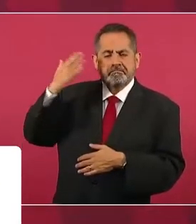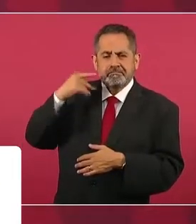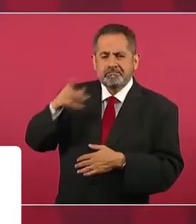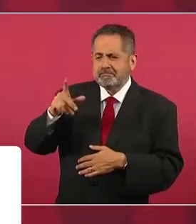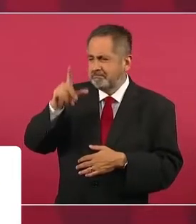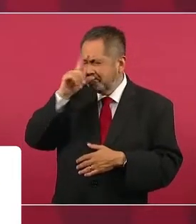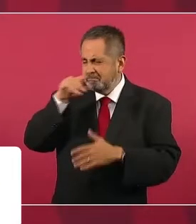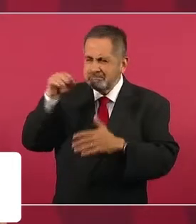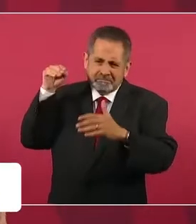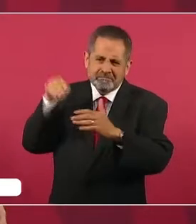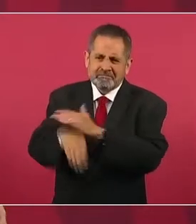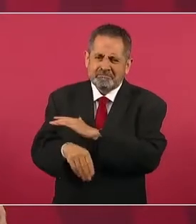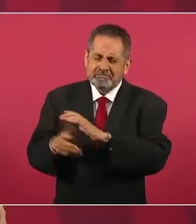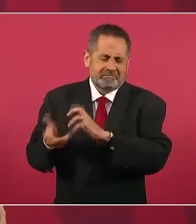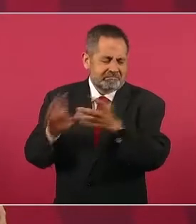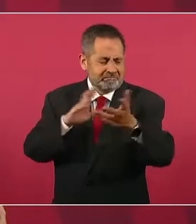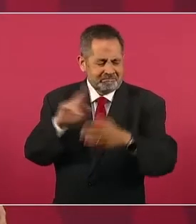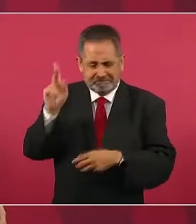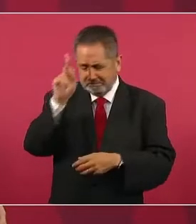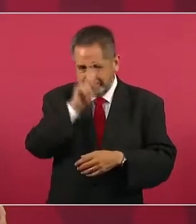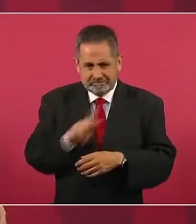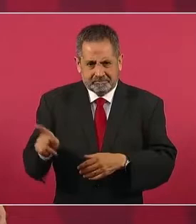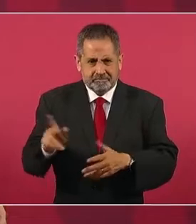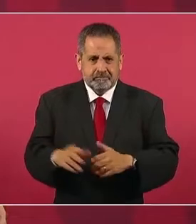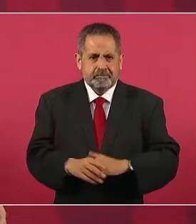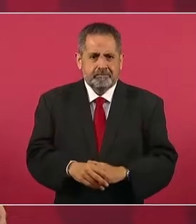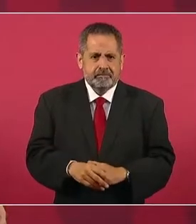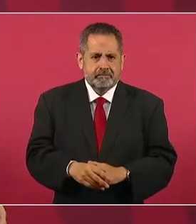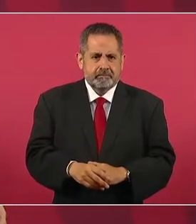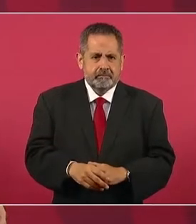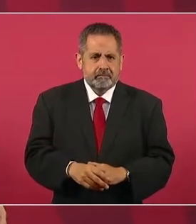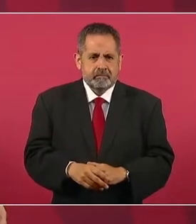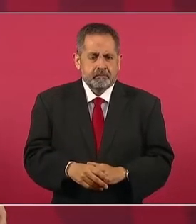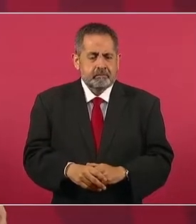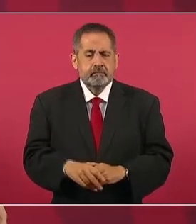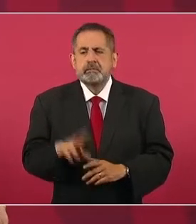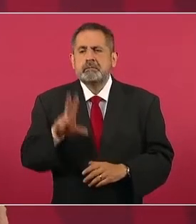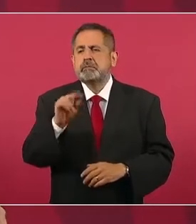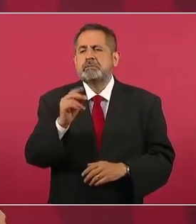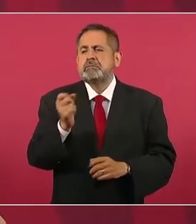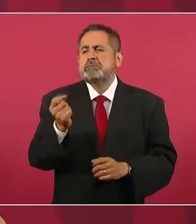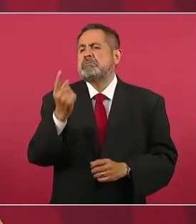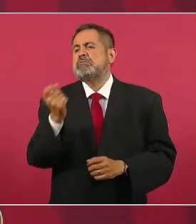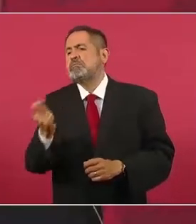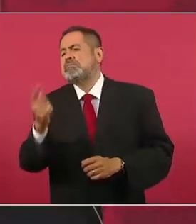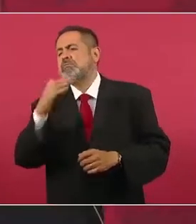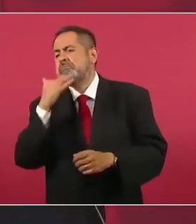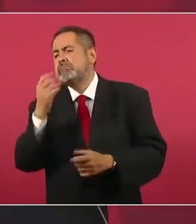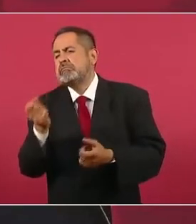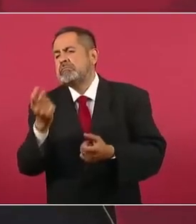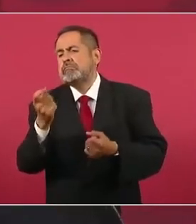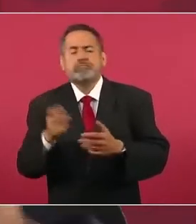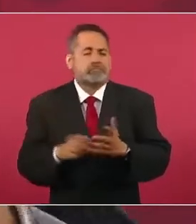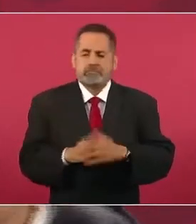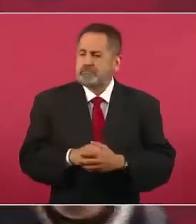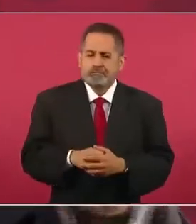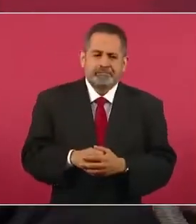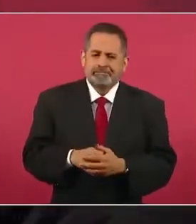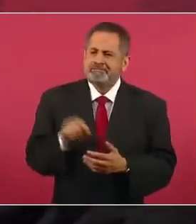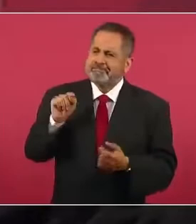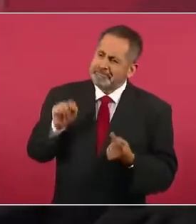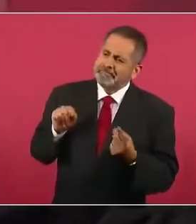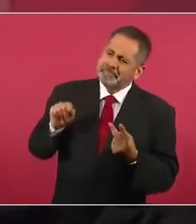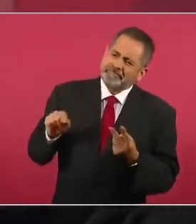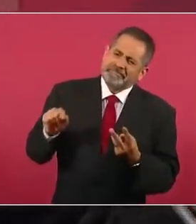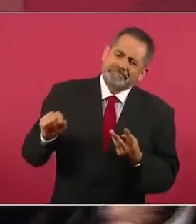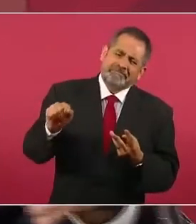no era una crisis que afectaba nada